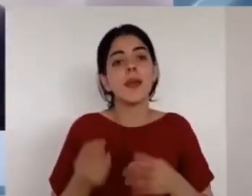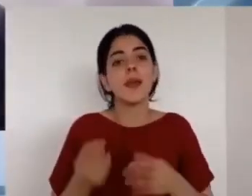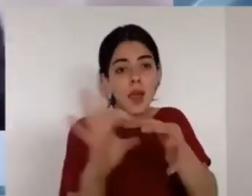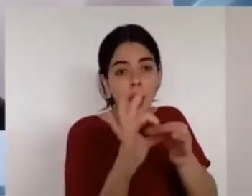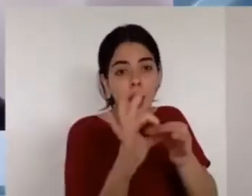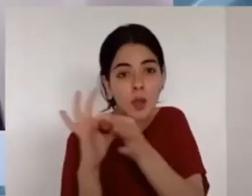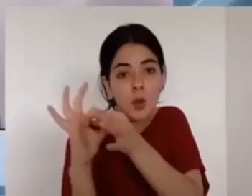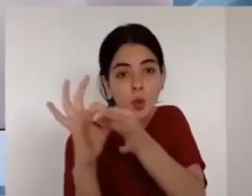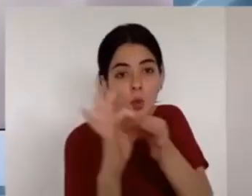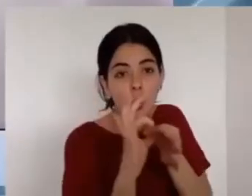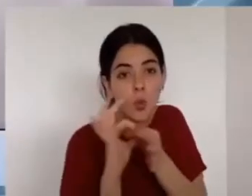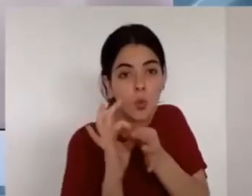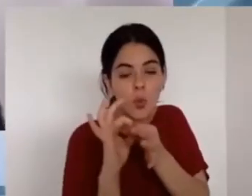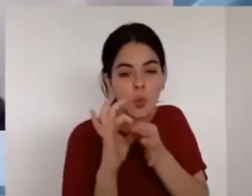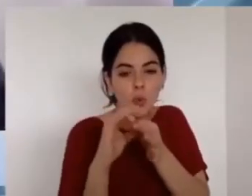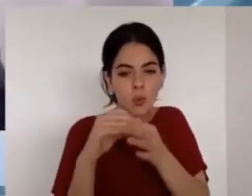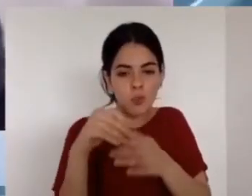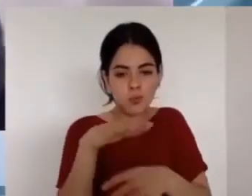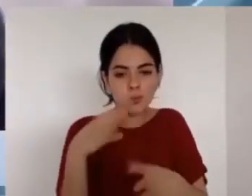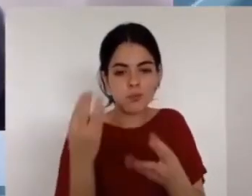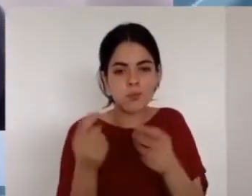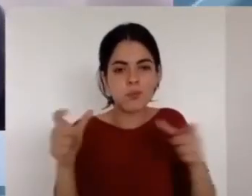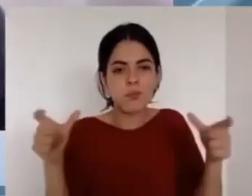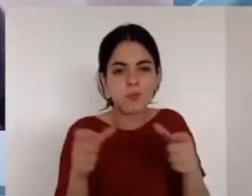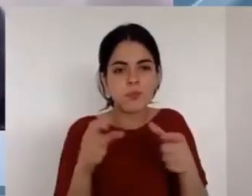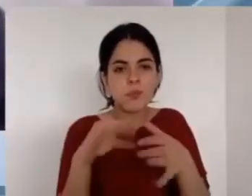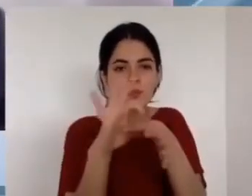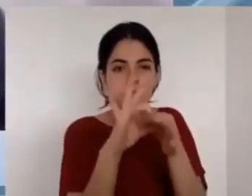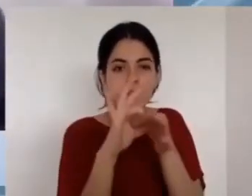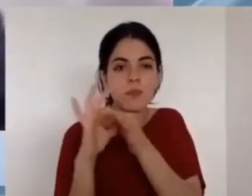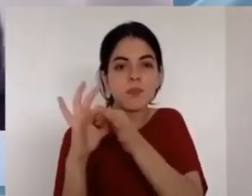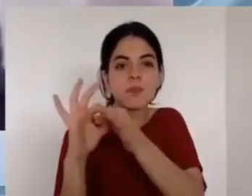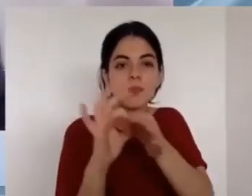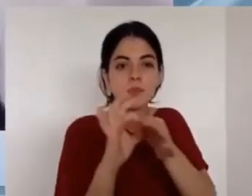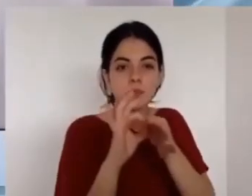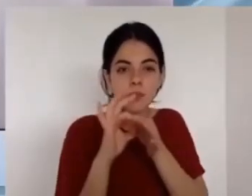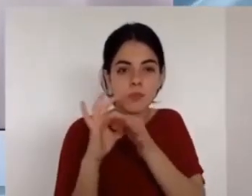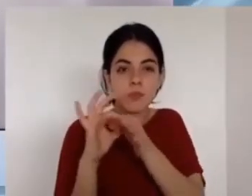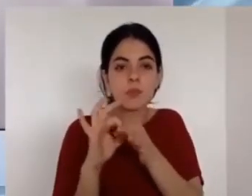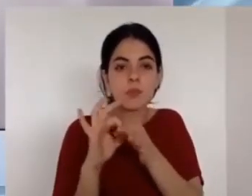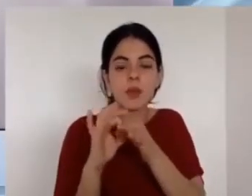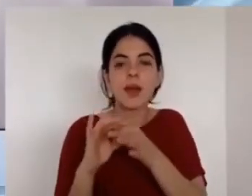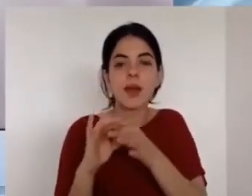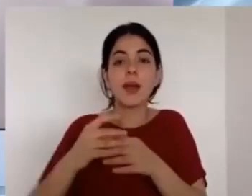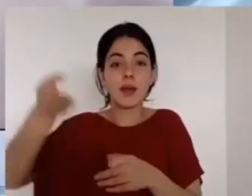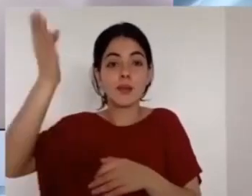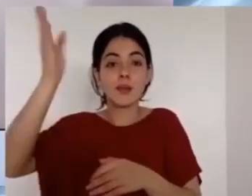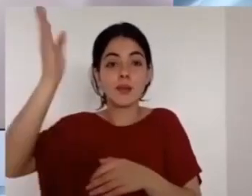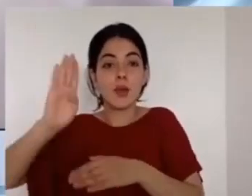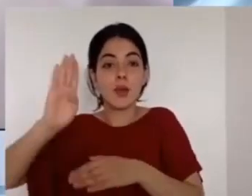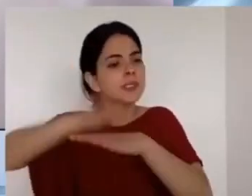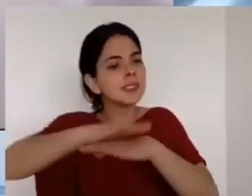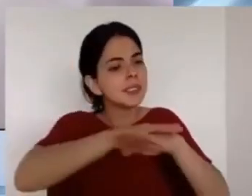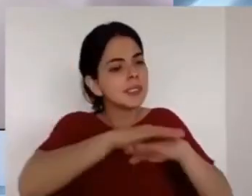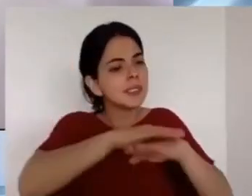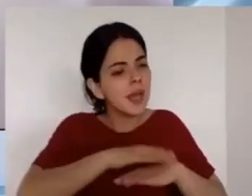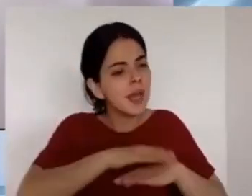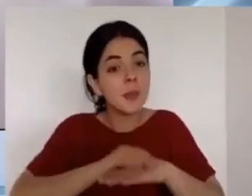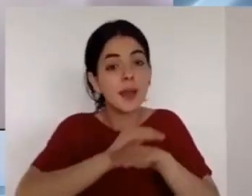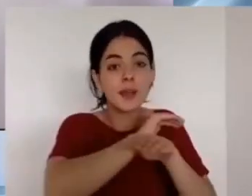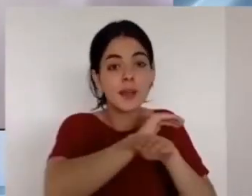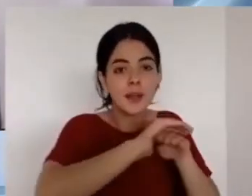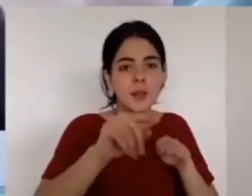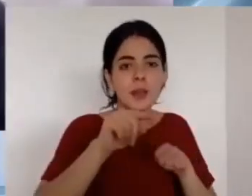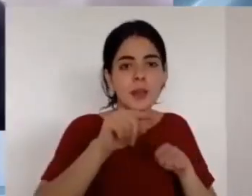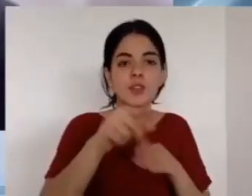ser santos pero usted me preguntará y cuál es el principal llamado de la Biblia el principal llamado